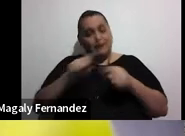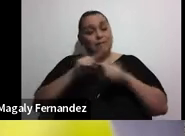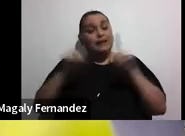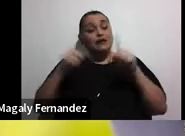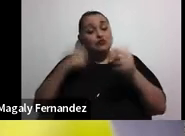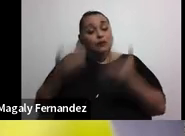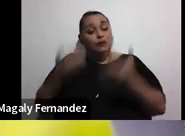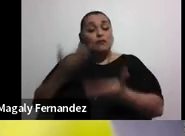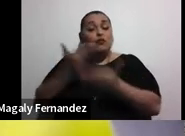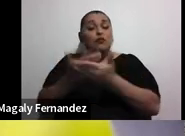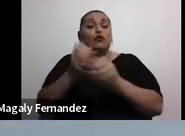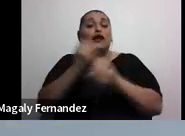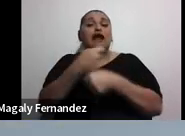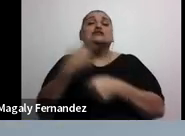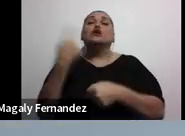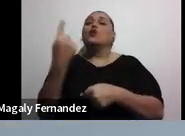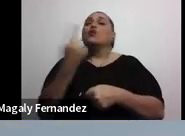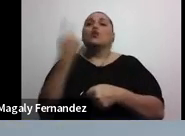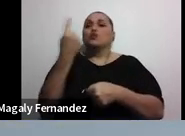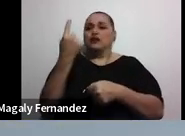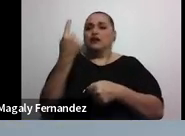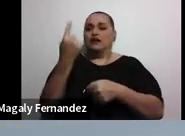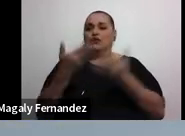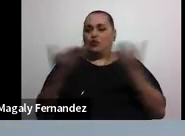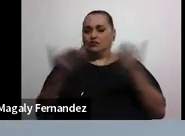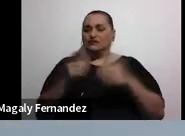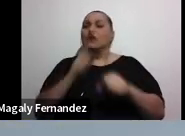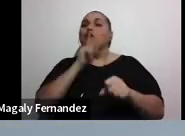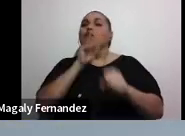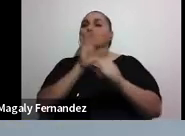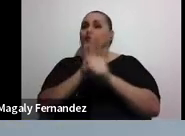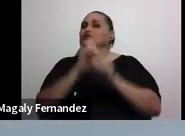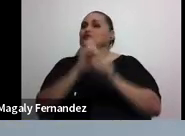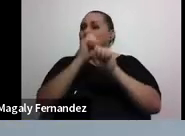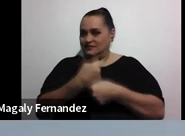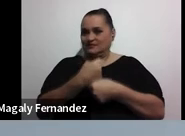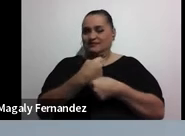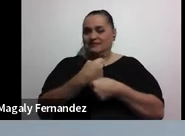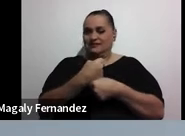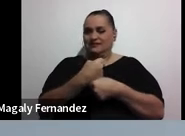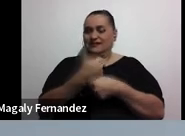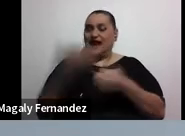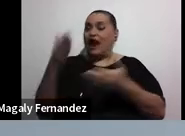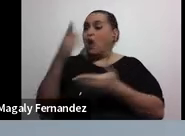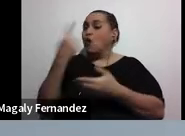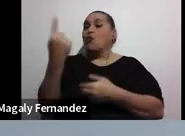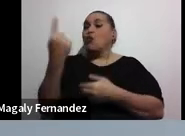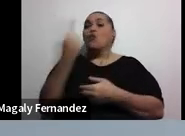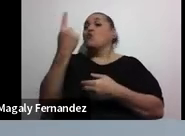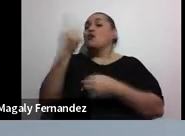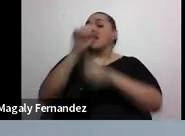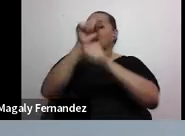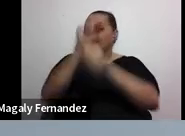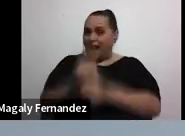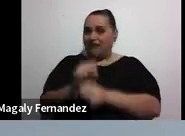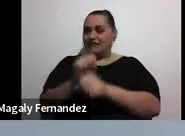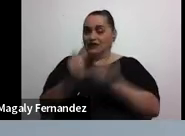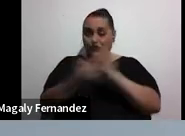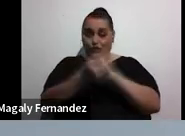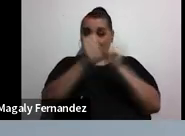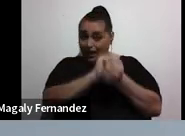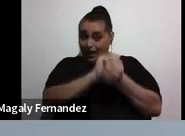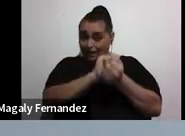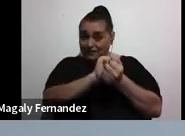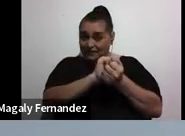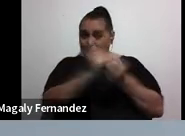única cosa y comprometerse a llevar el acabo. ¿Verdad? Algo, un solo hábito, cambiar un solo hábito te puede dar